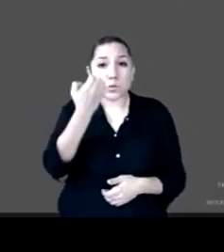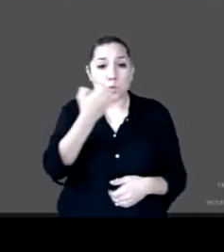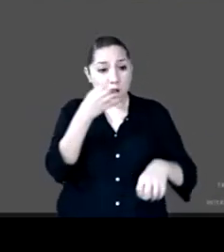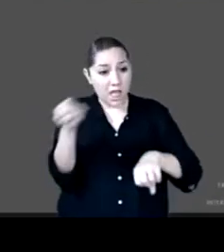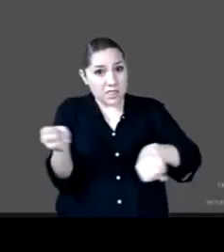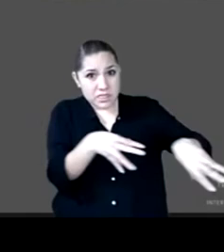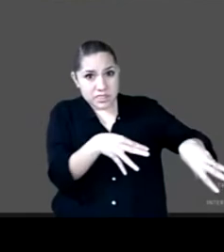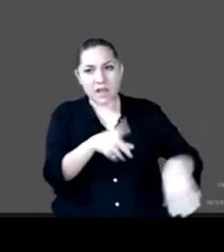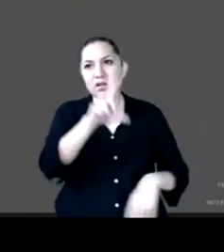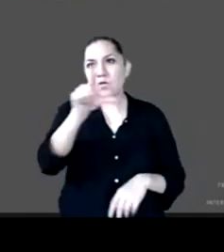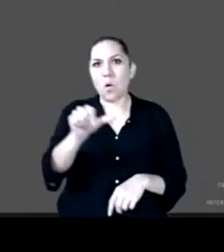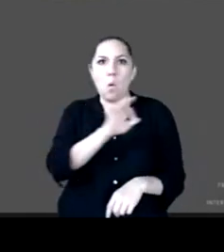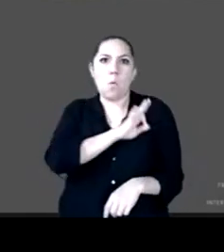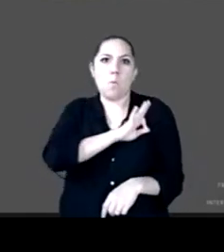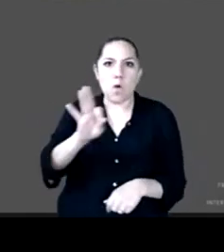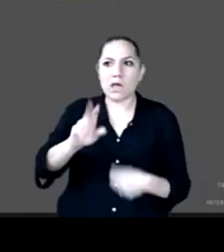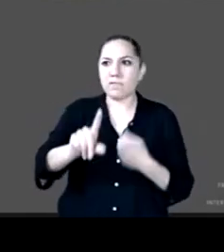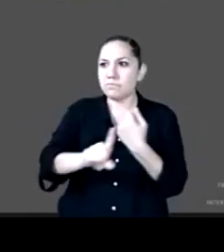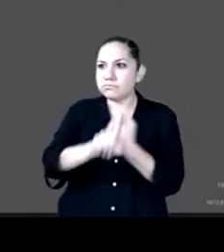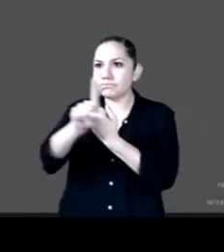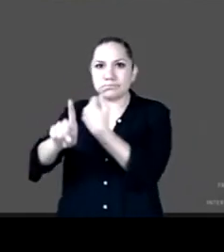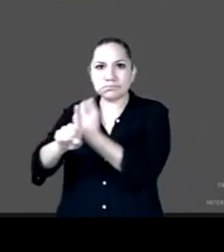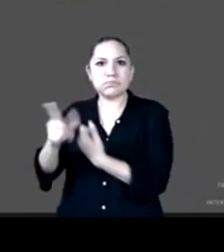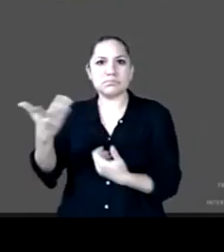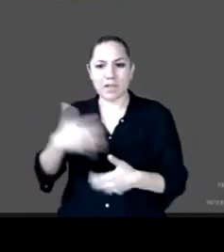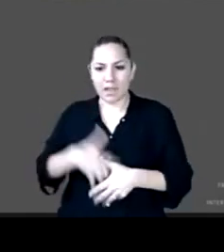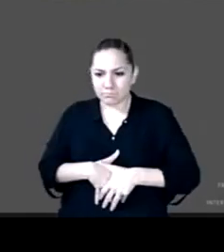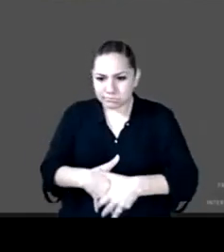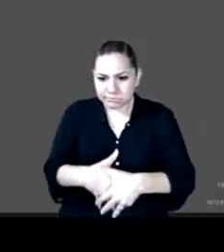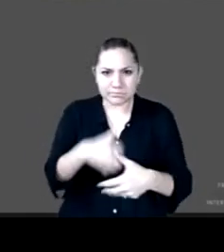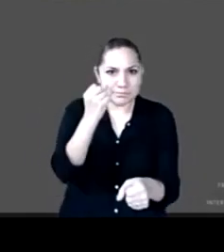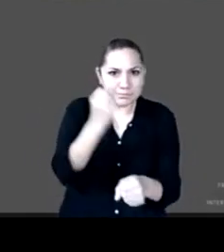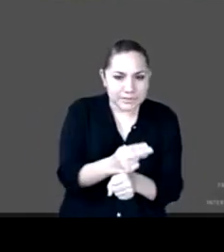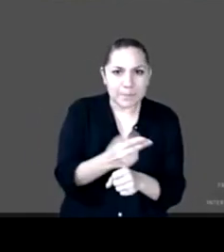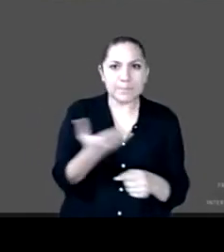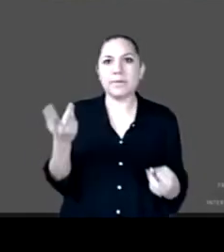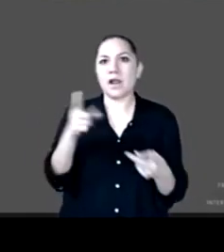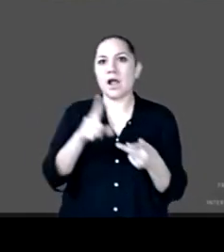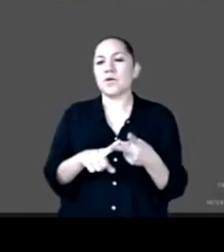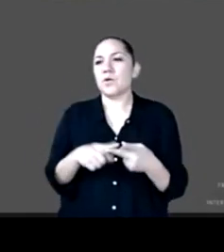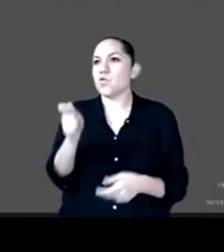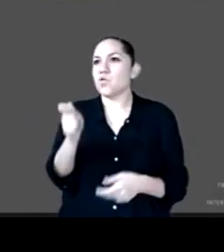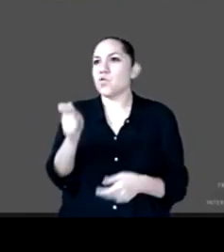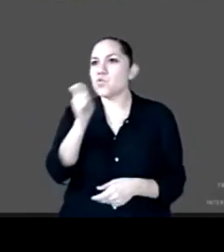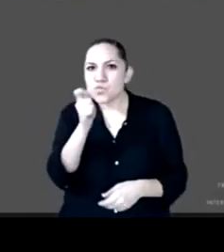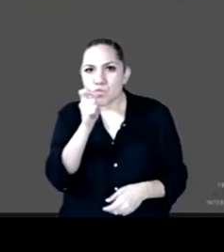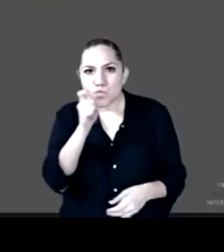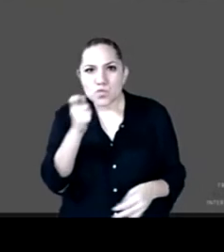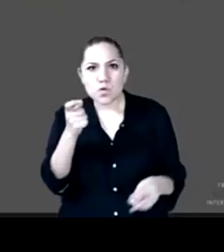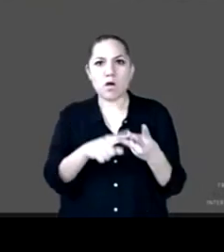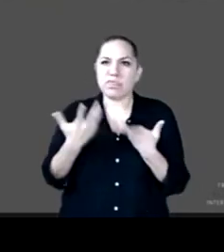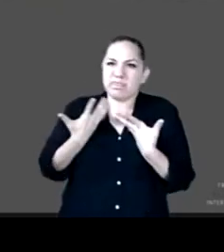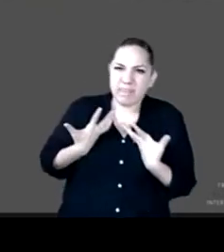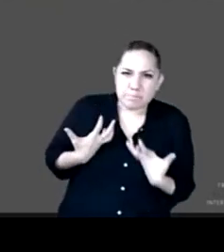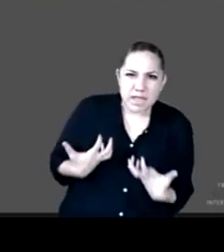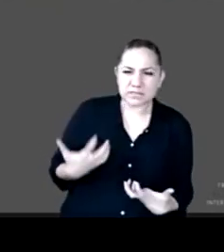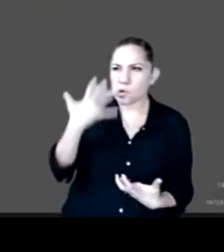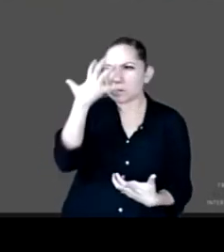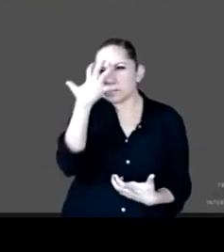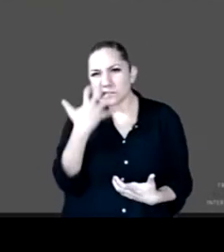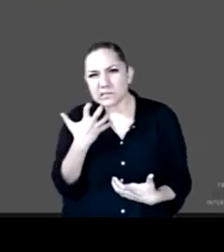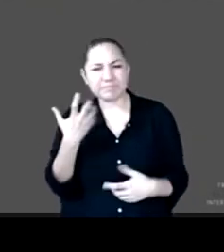caer en drogadicción de depresión etcétera entonces creo que es indispensable por un lado